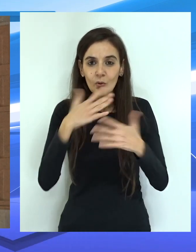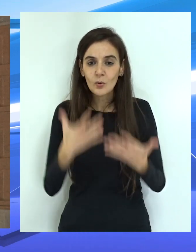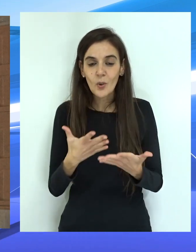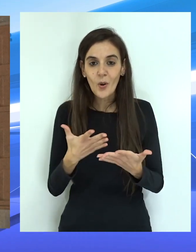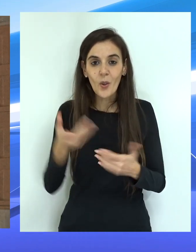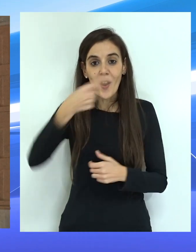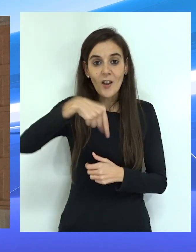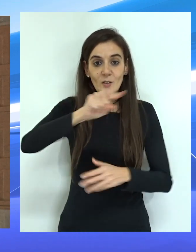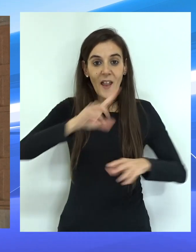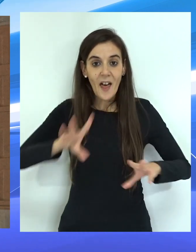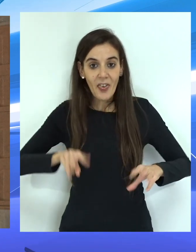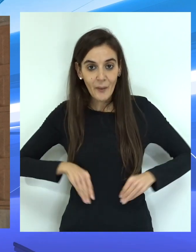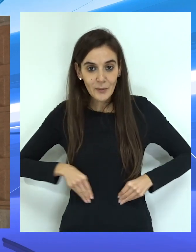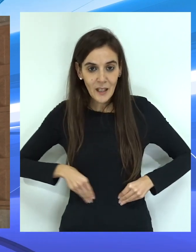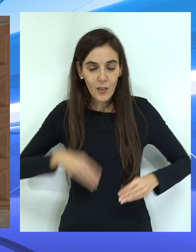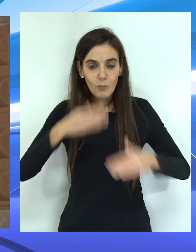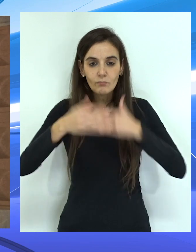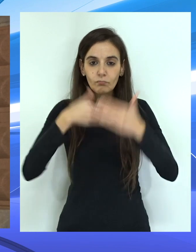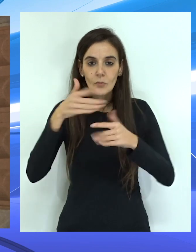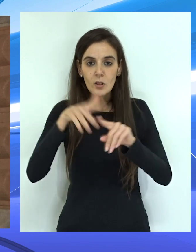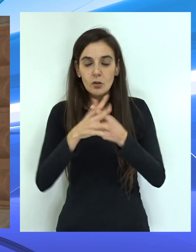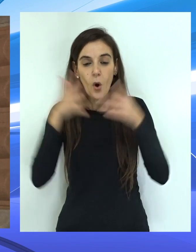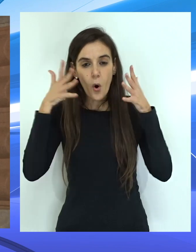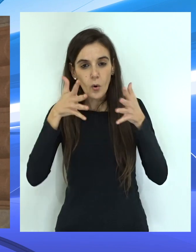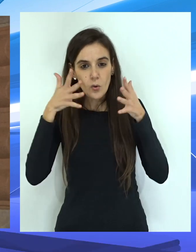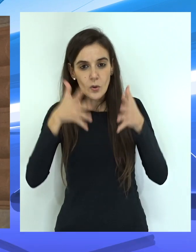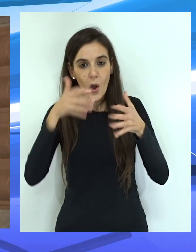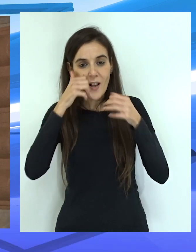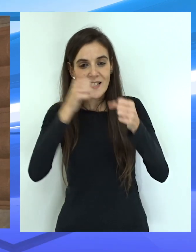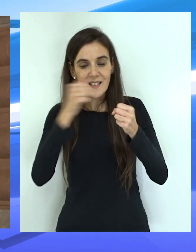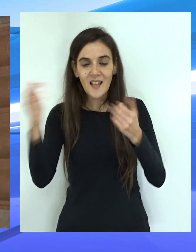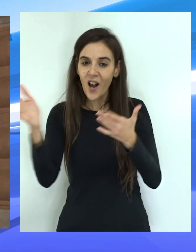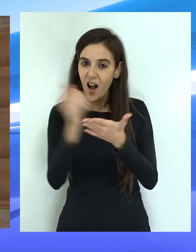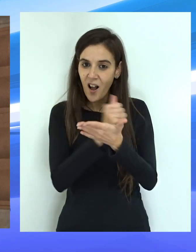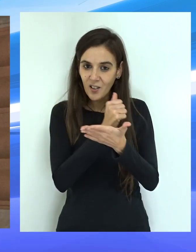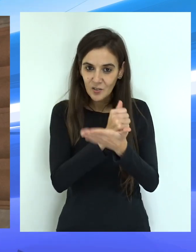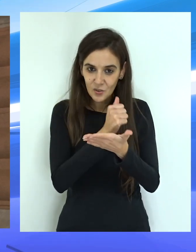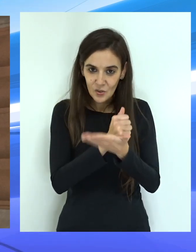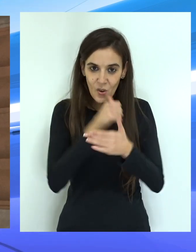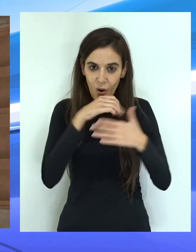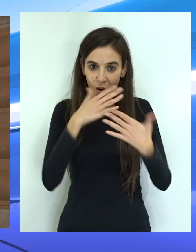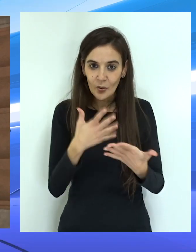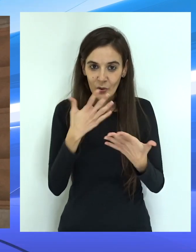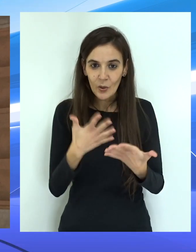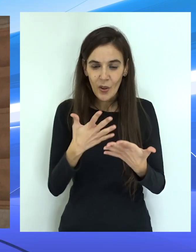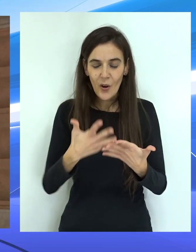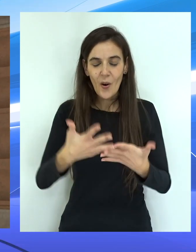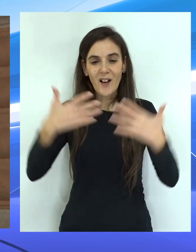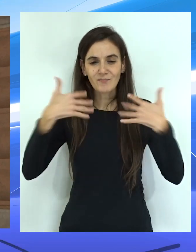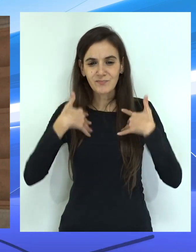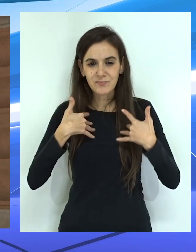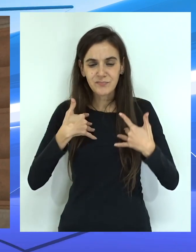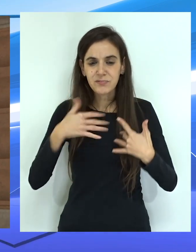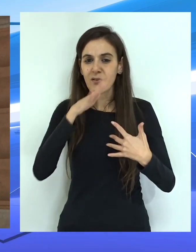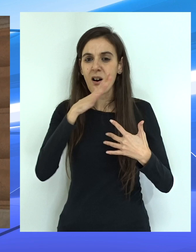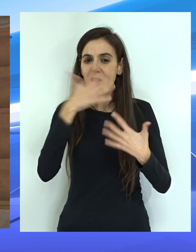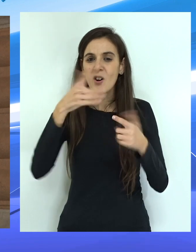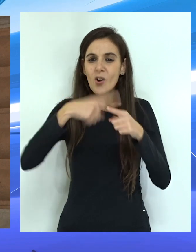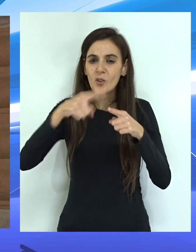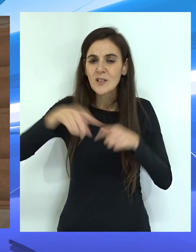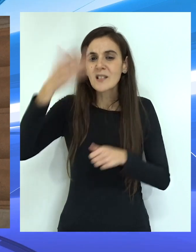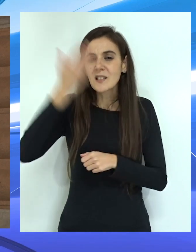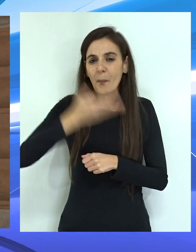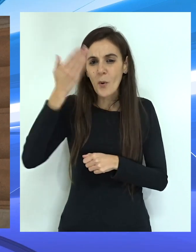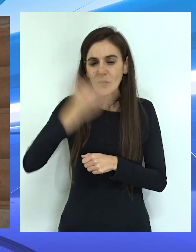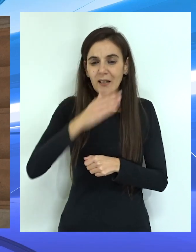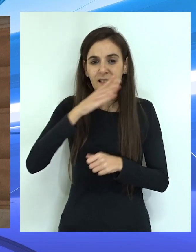admitido, cómo han hecho suyas las recomendaciones de sanidad, cómo han sacrificado cosas